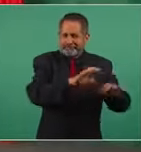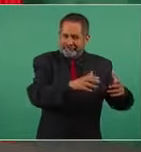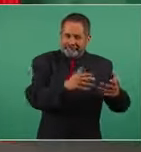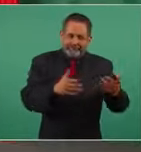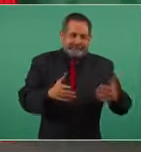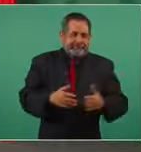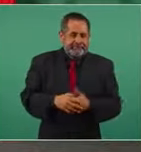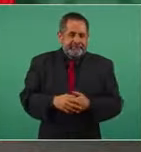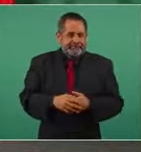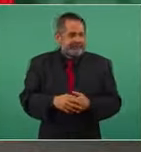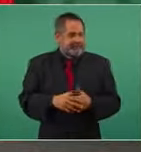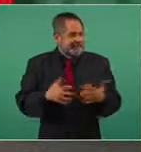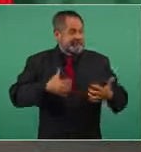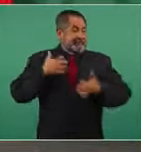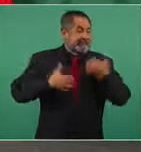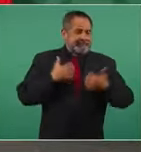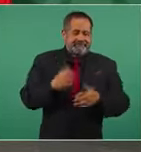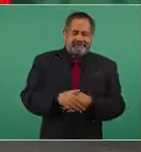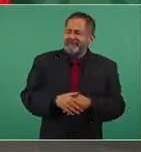que no se enojen